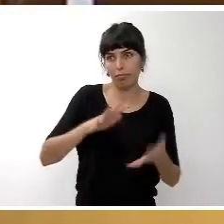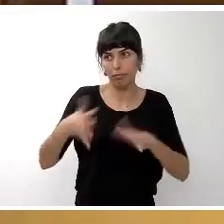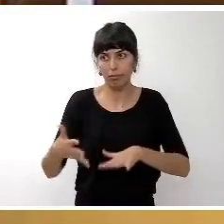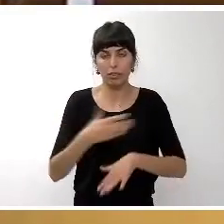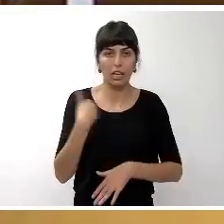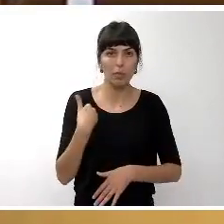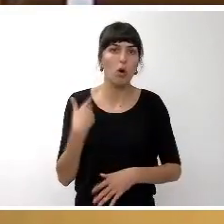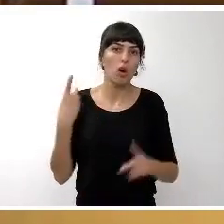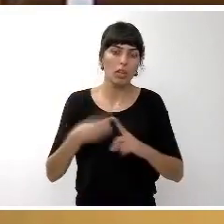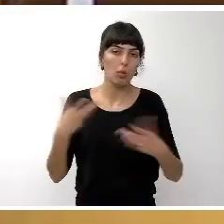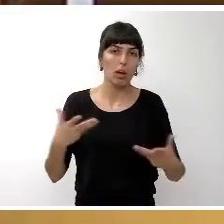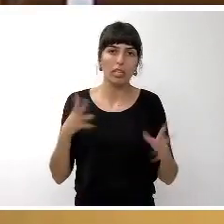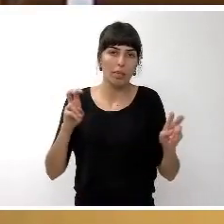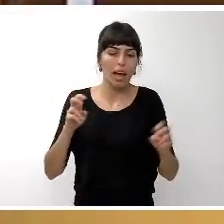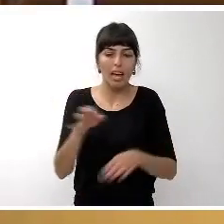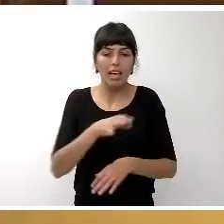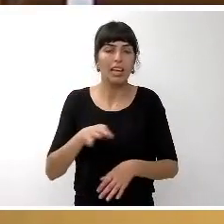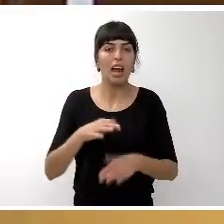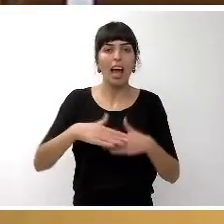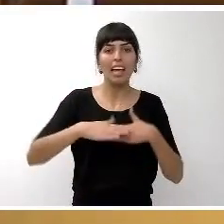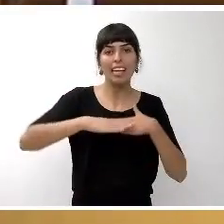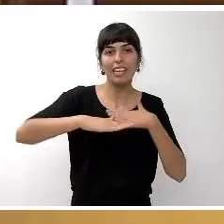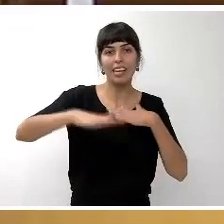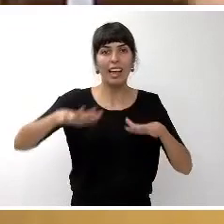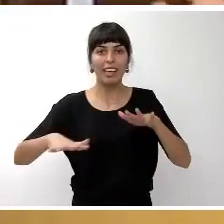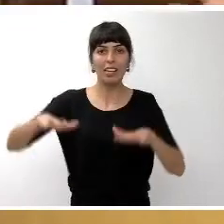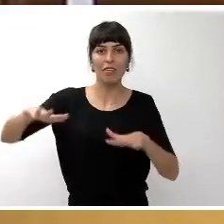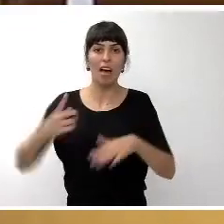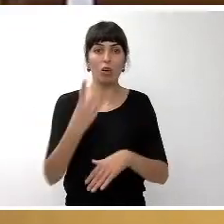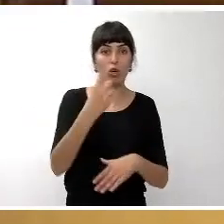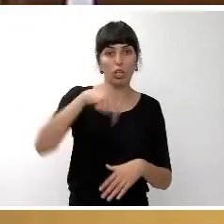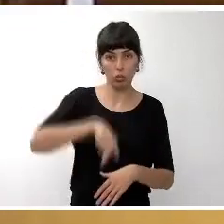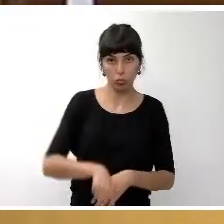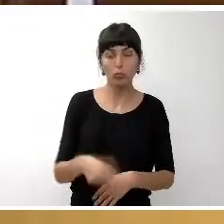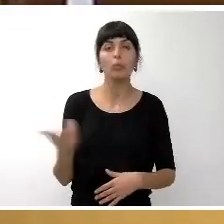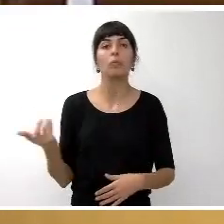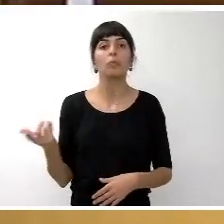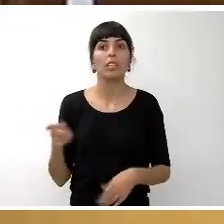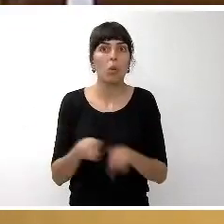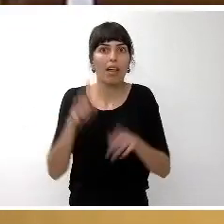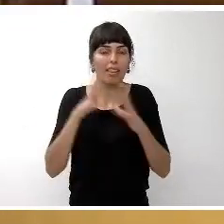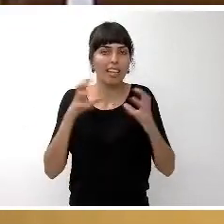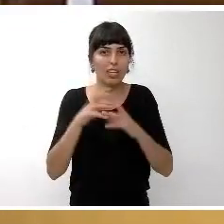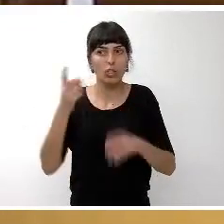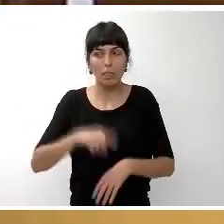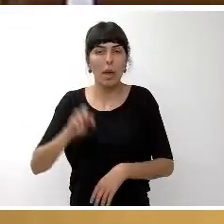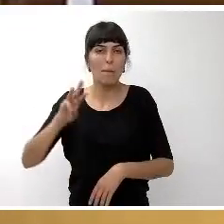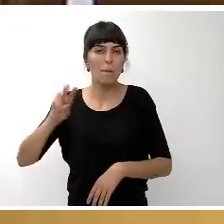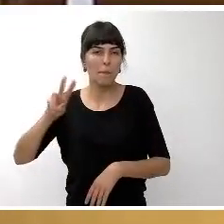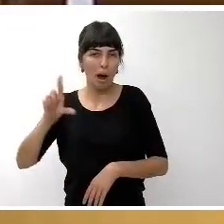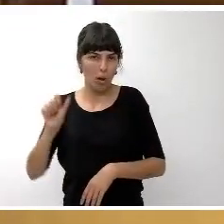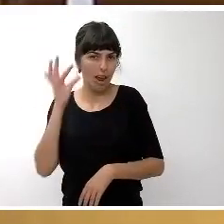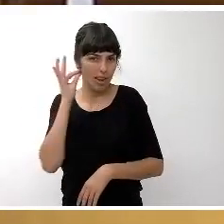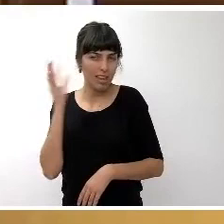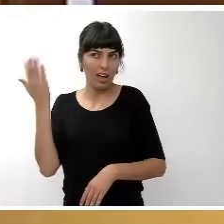una isla con inversión equilibrada, en el norte, en el sur, que era uno de los deseos que también decía Paula en su intervención,